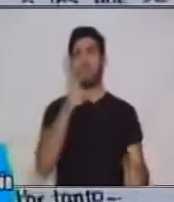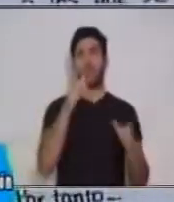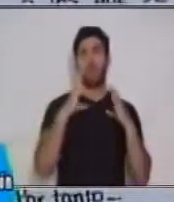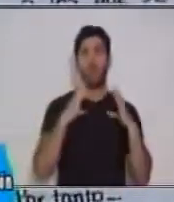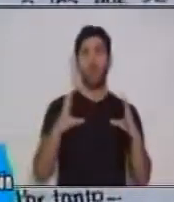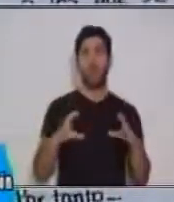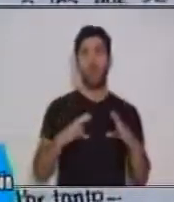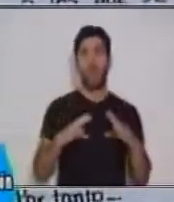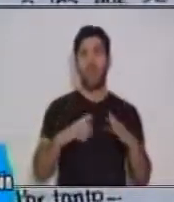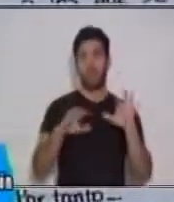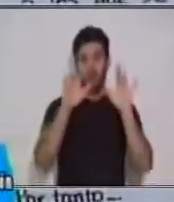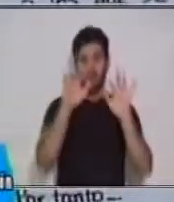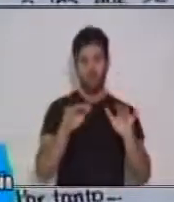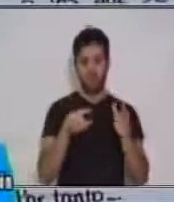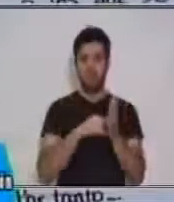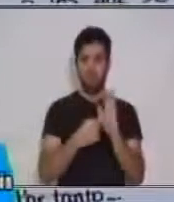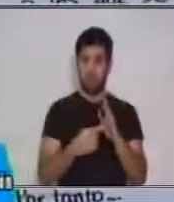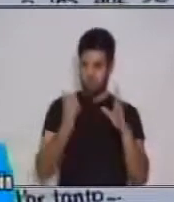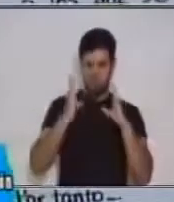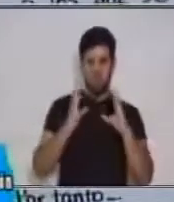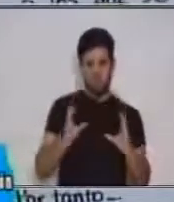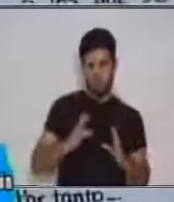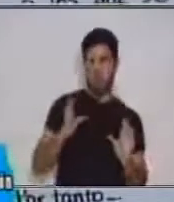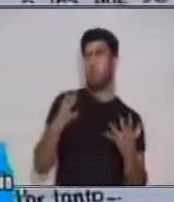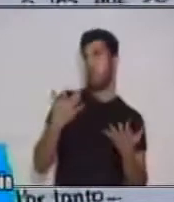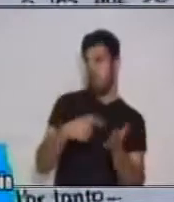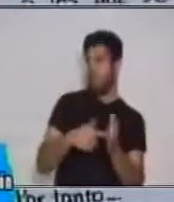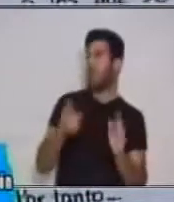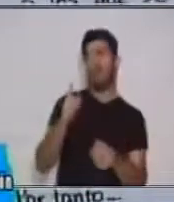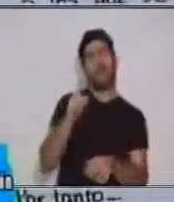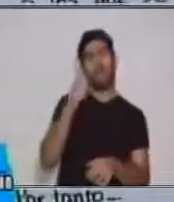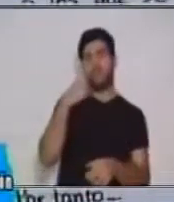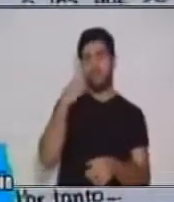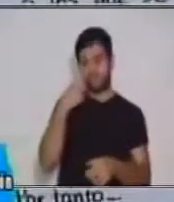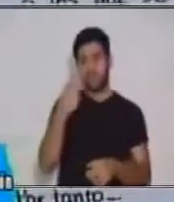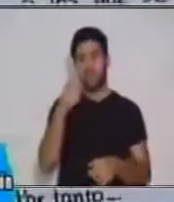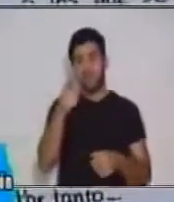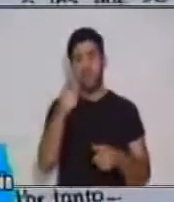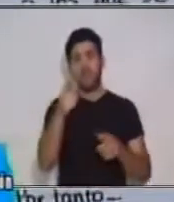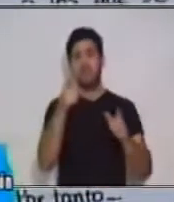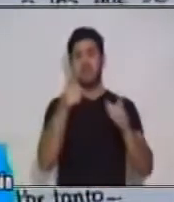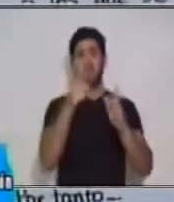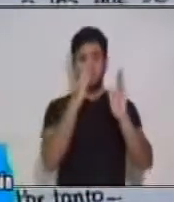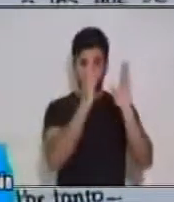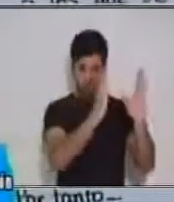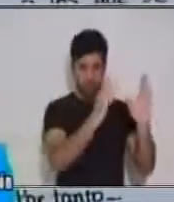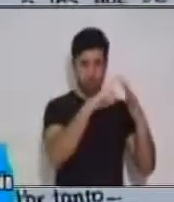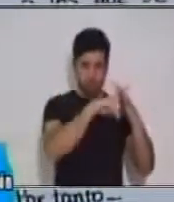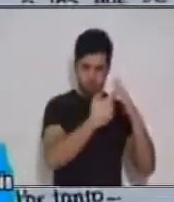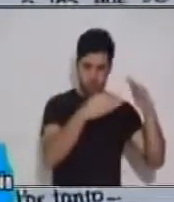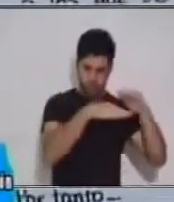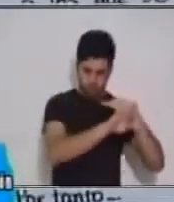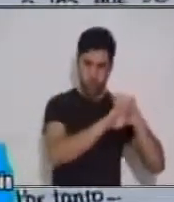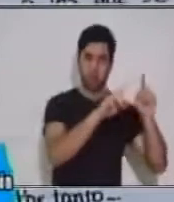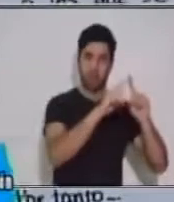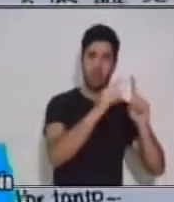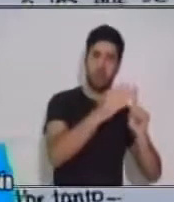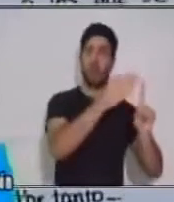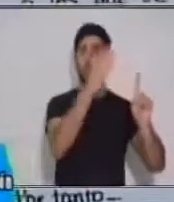de ese texto, expone los temas anticipados en la introducción.